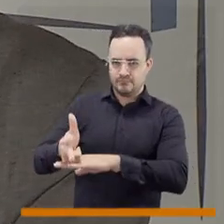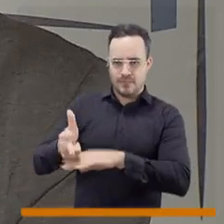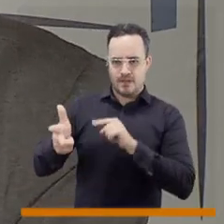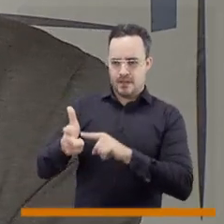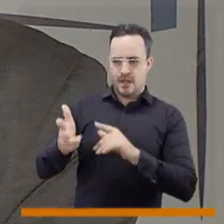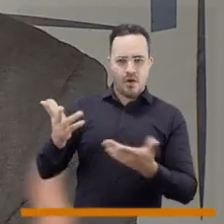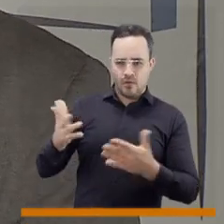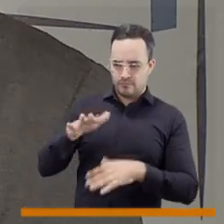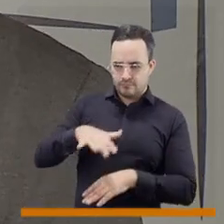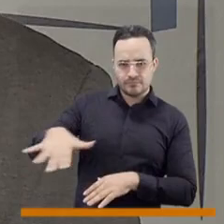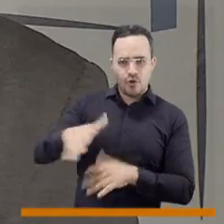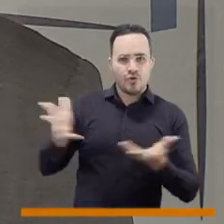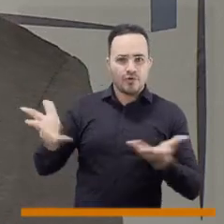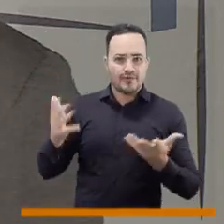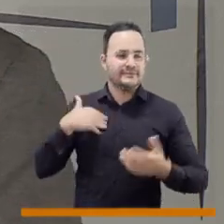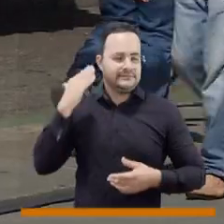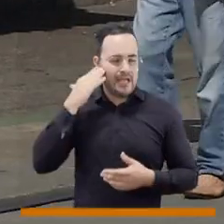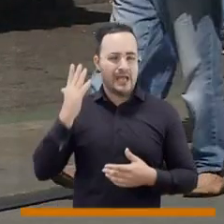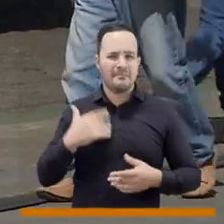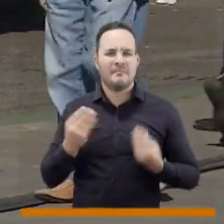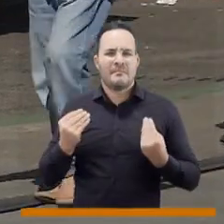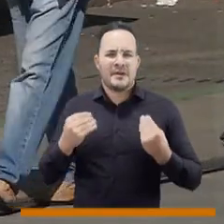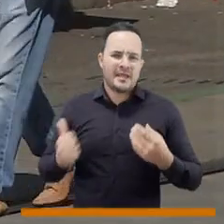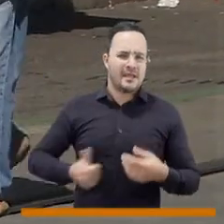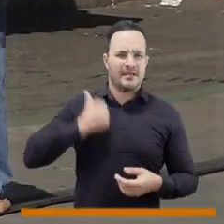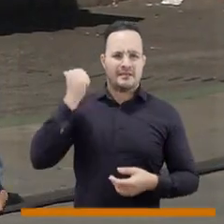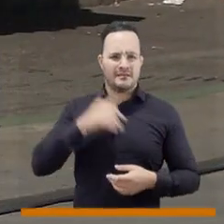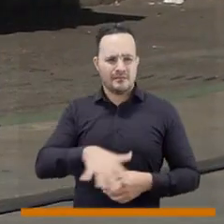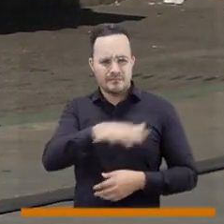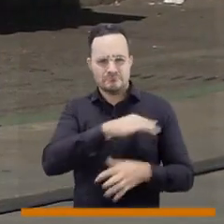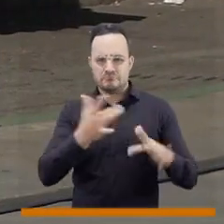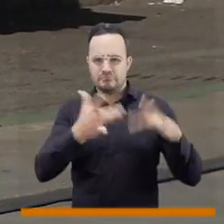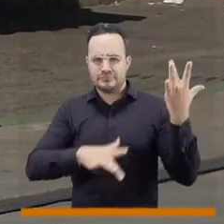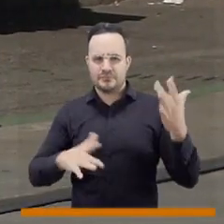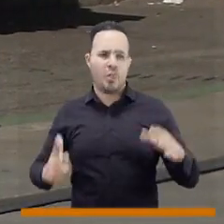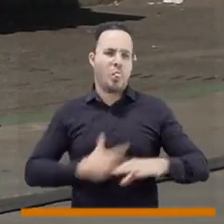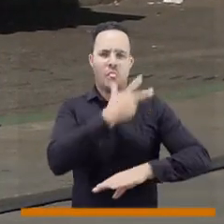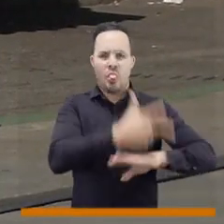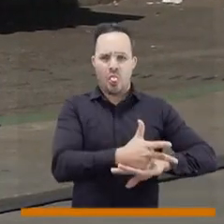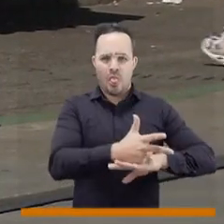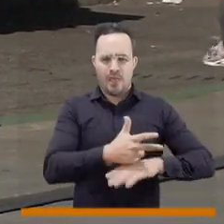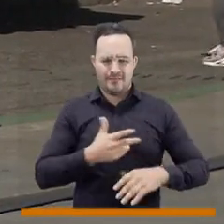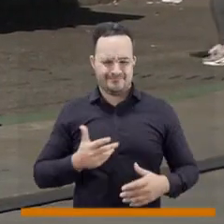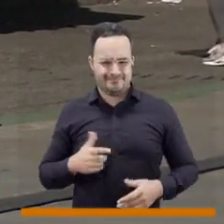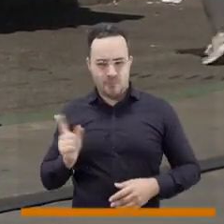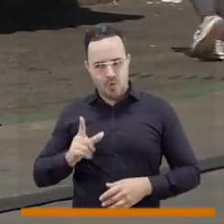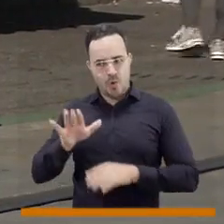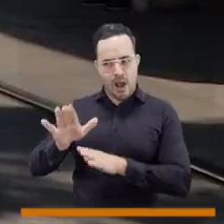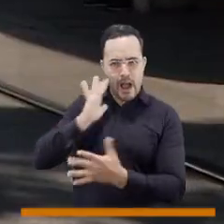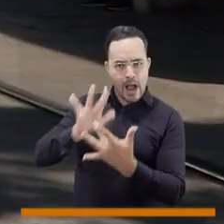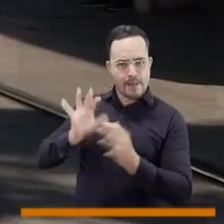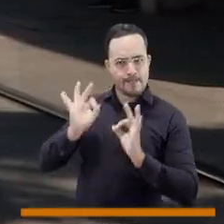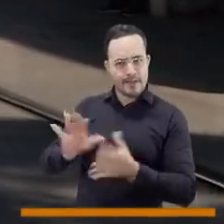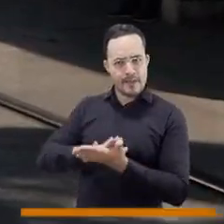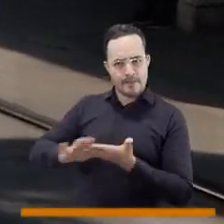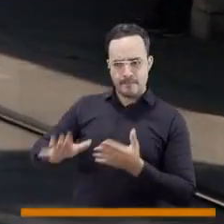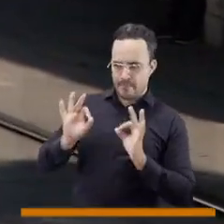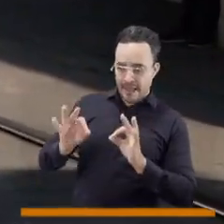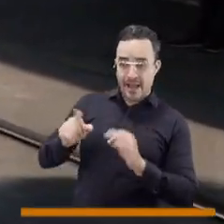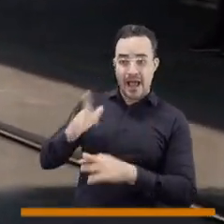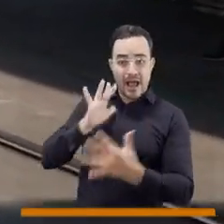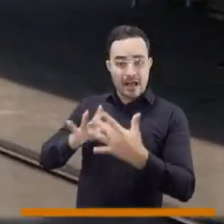parqueo, pues no estacionemos sobre los andenes o sobre la vía en los lugares que no corresponden que generan